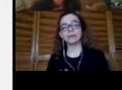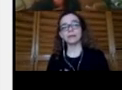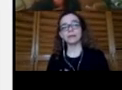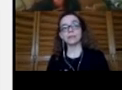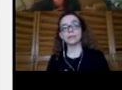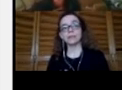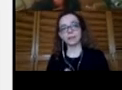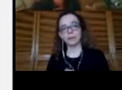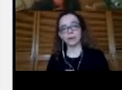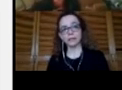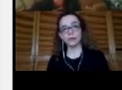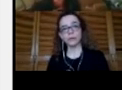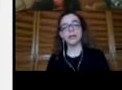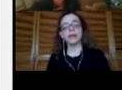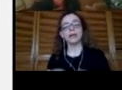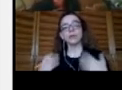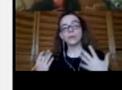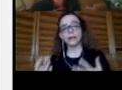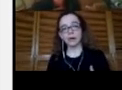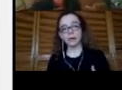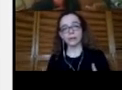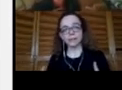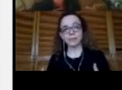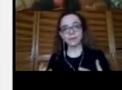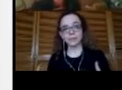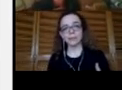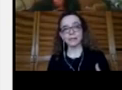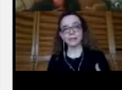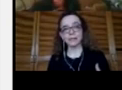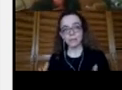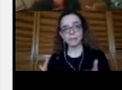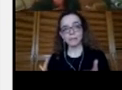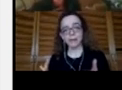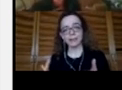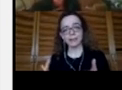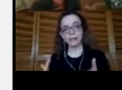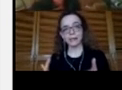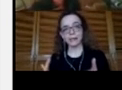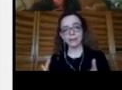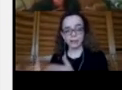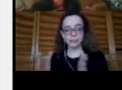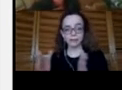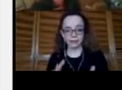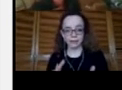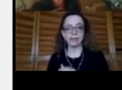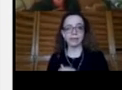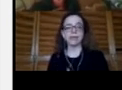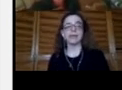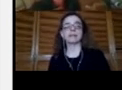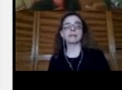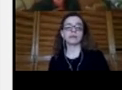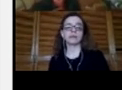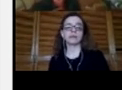ministra, la secretaria de Gobernación, leyó un decálogo que estamos también tratando de incluir para que se reenfoquen o se redirijan